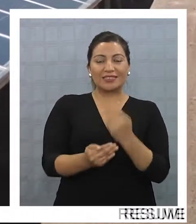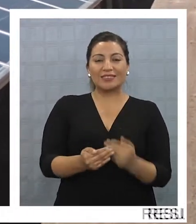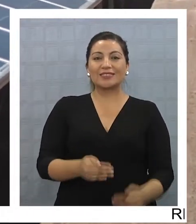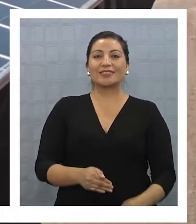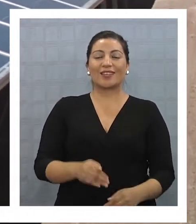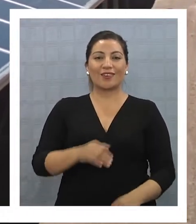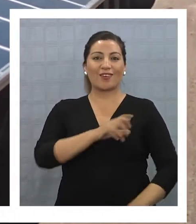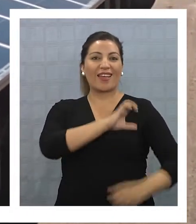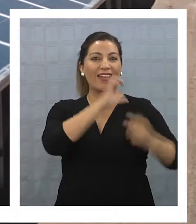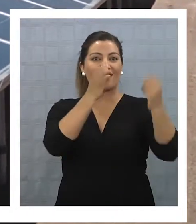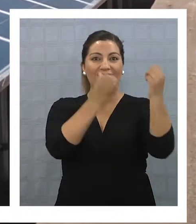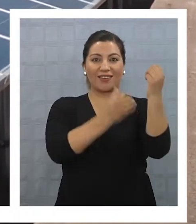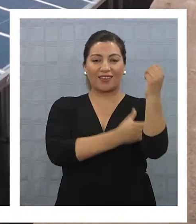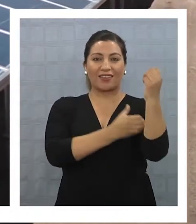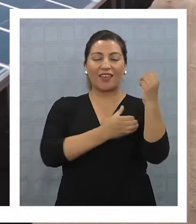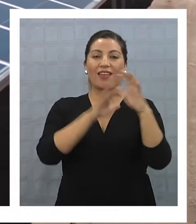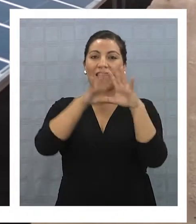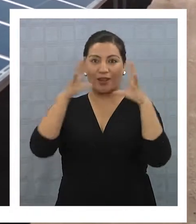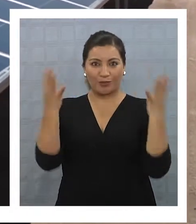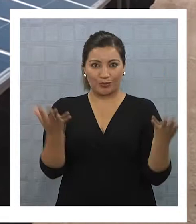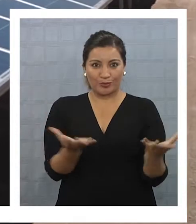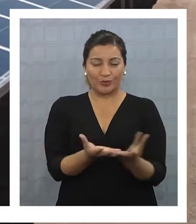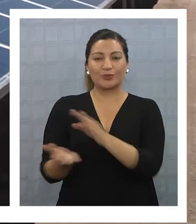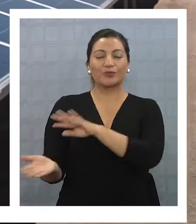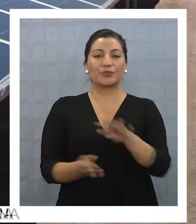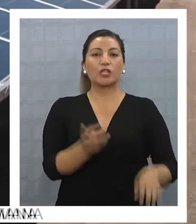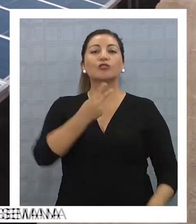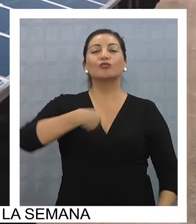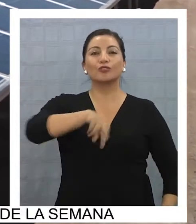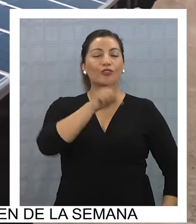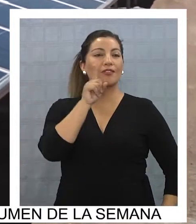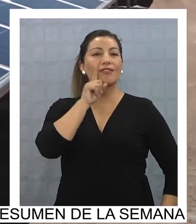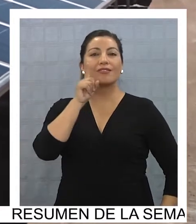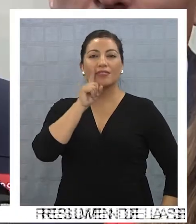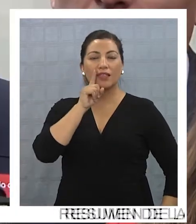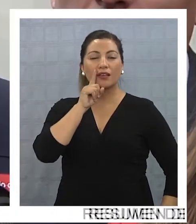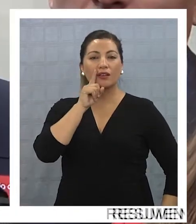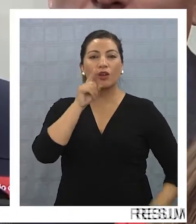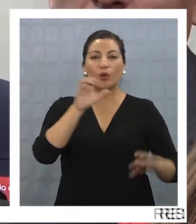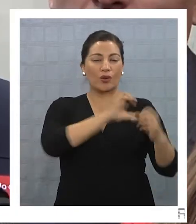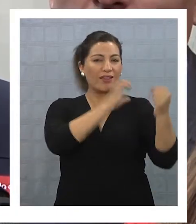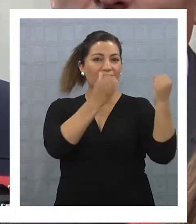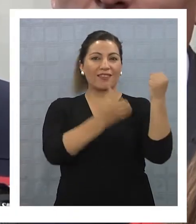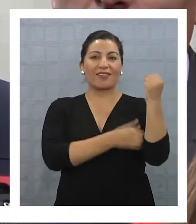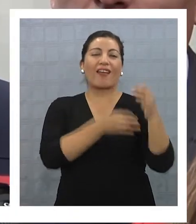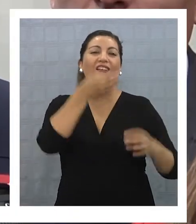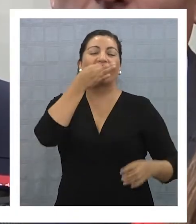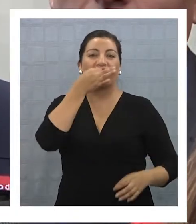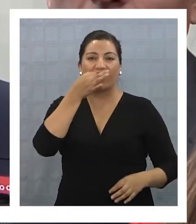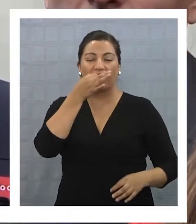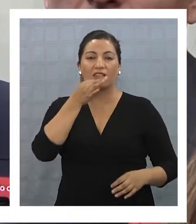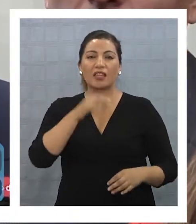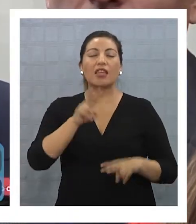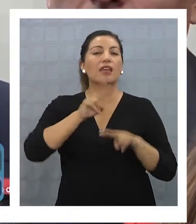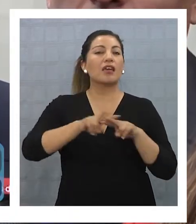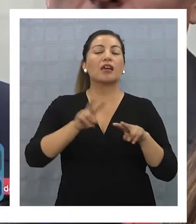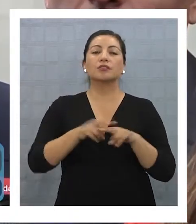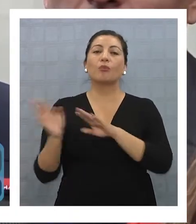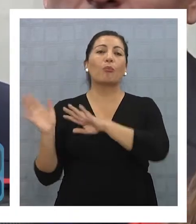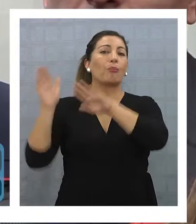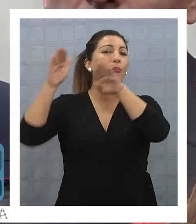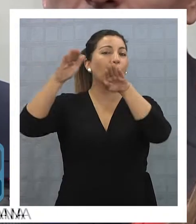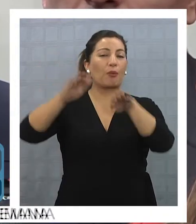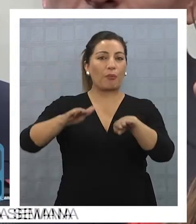en esta materia a nivel mundial. Eso hace que tengamos una matriz más sustentable, más verde y estemos haciendo una gran